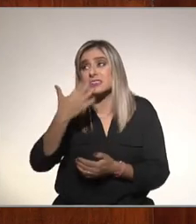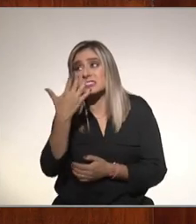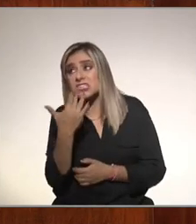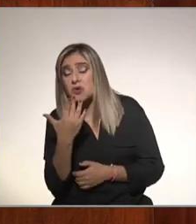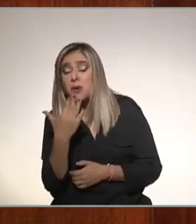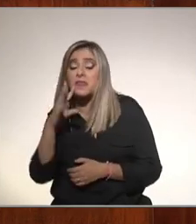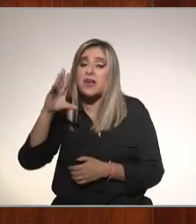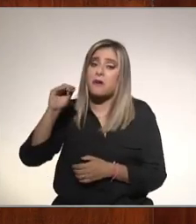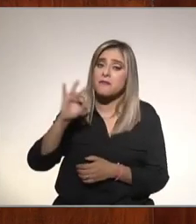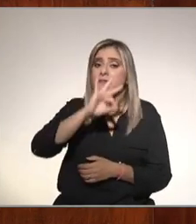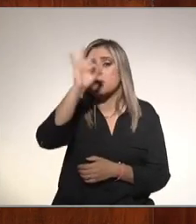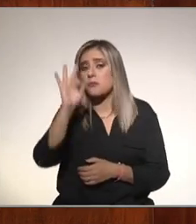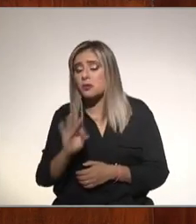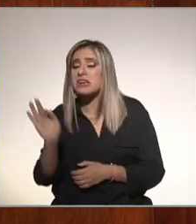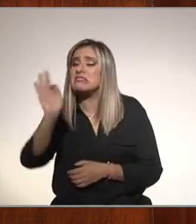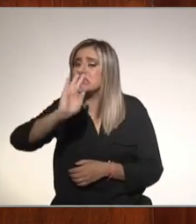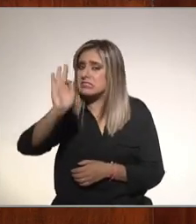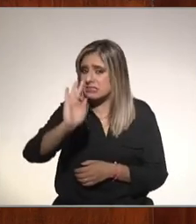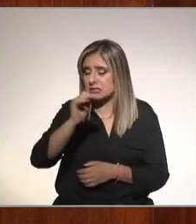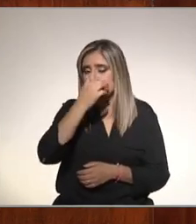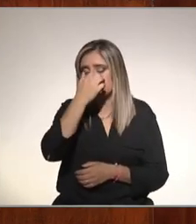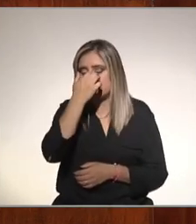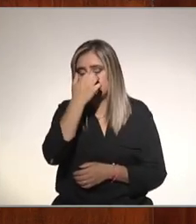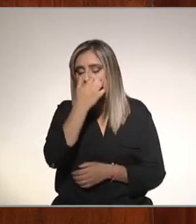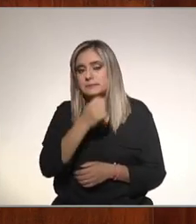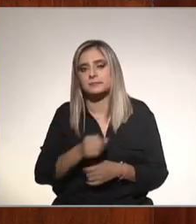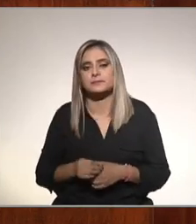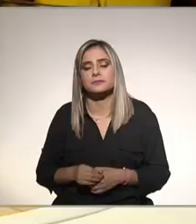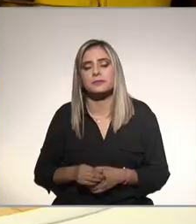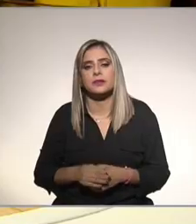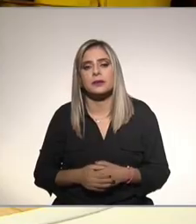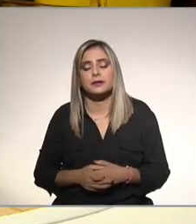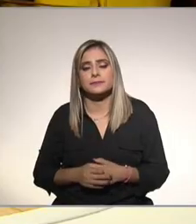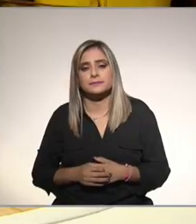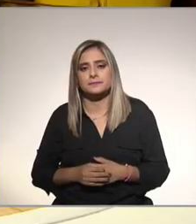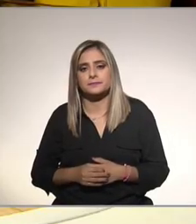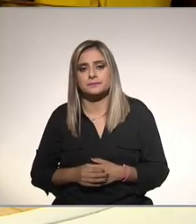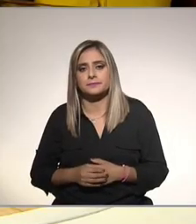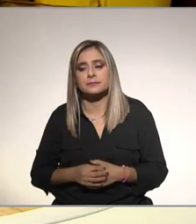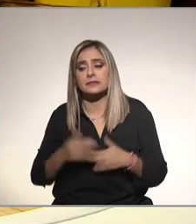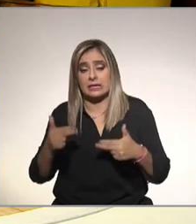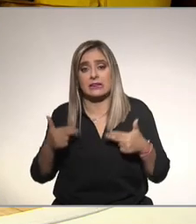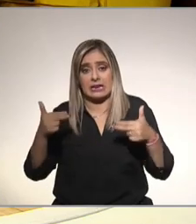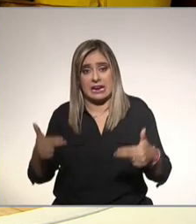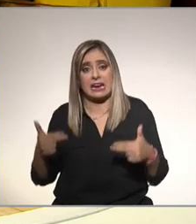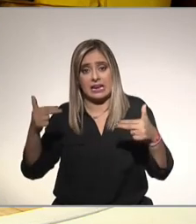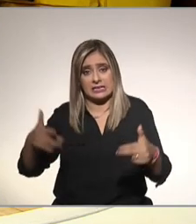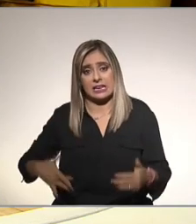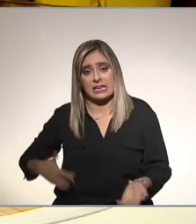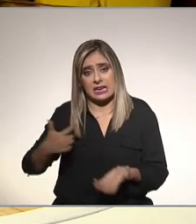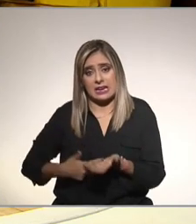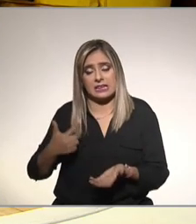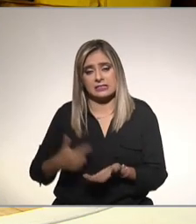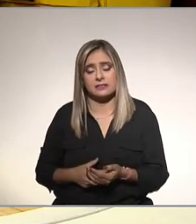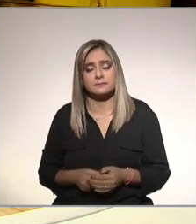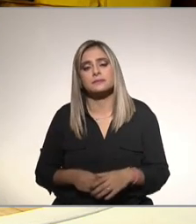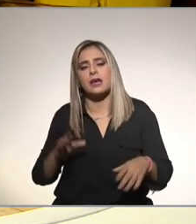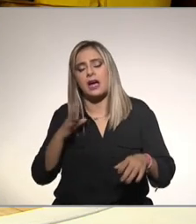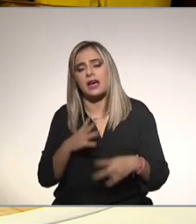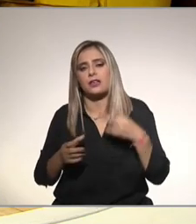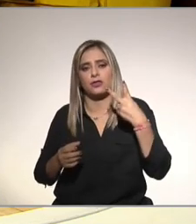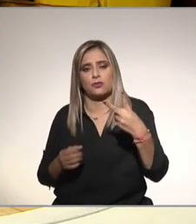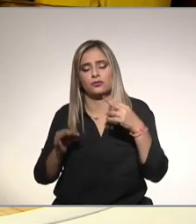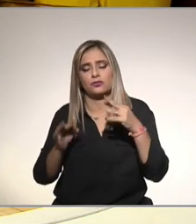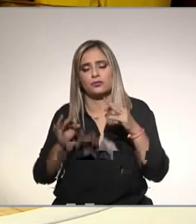hasta un 90% ¿qué tanto juega aquí un papel la genética? hay dos factores muy